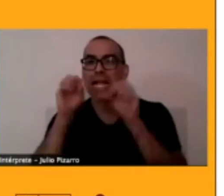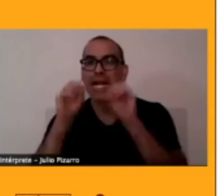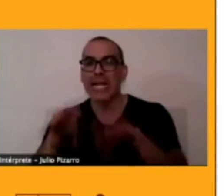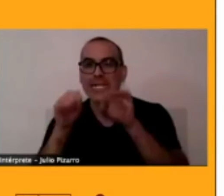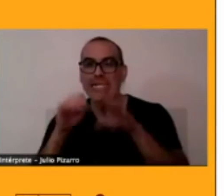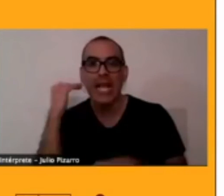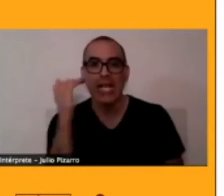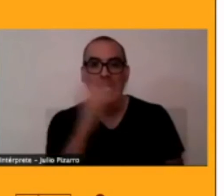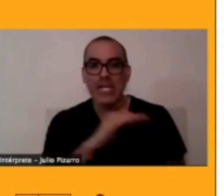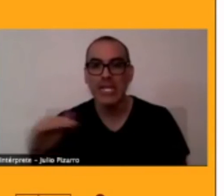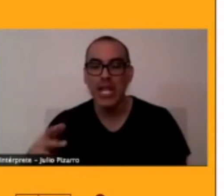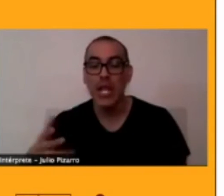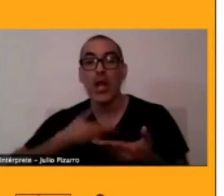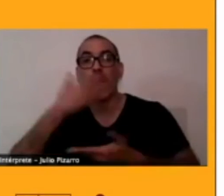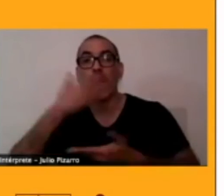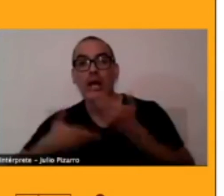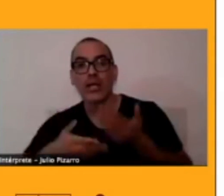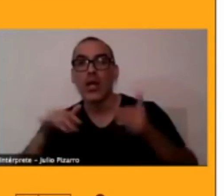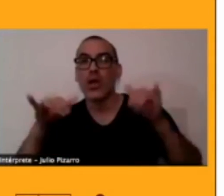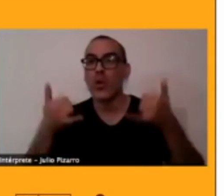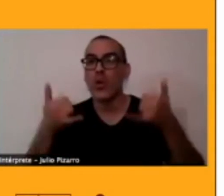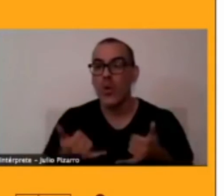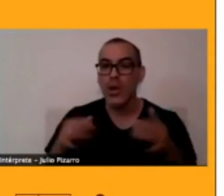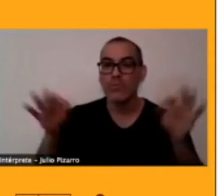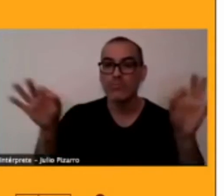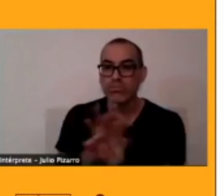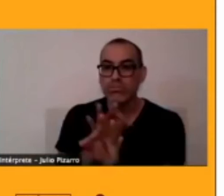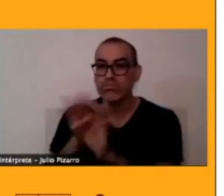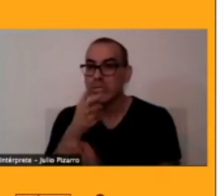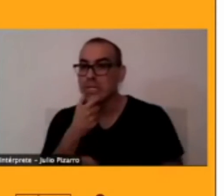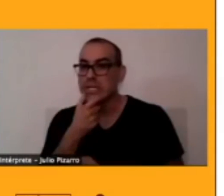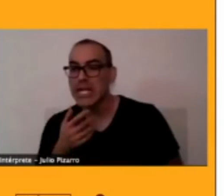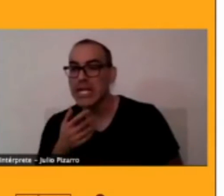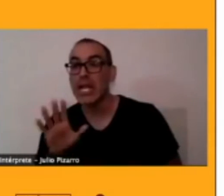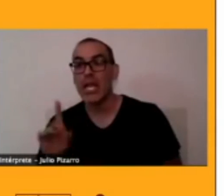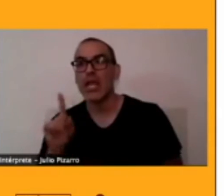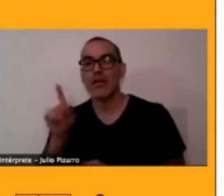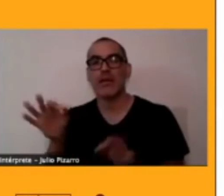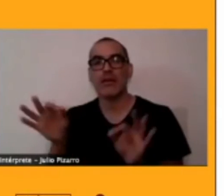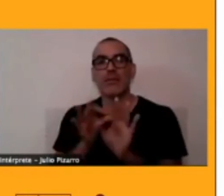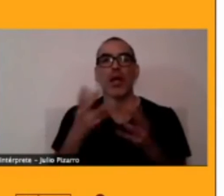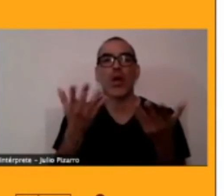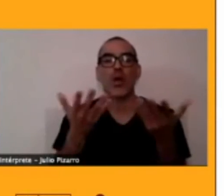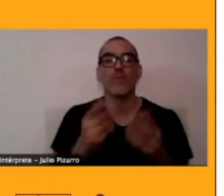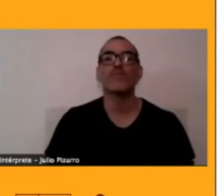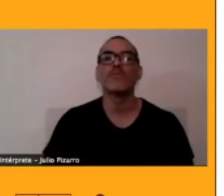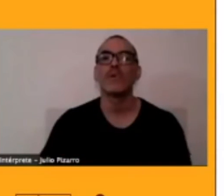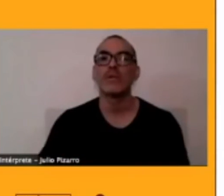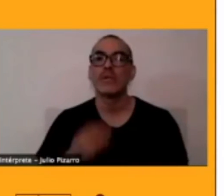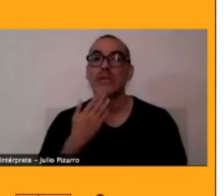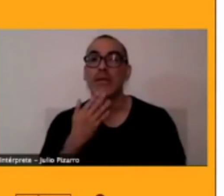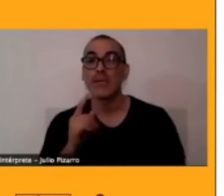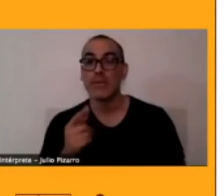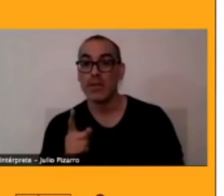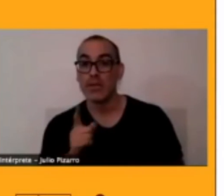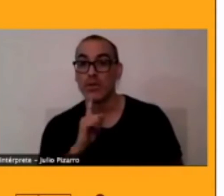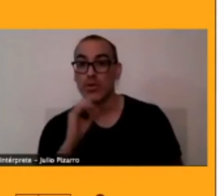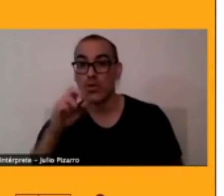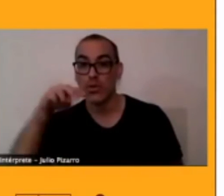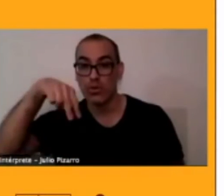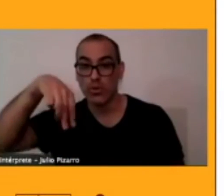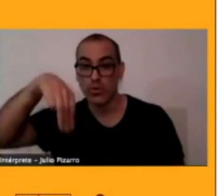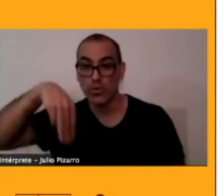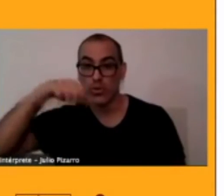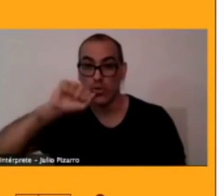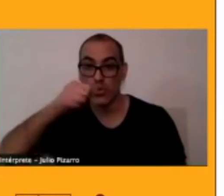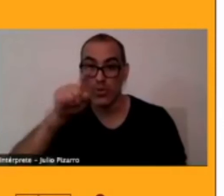con juegos. Tenemos a don Tomás Vilca que nos explica su forma de estudiar el punza. Tenemos a don Wenceslao